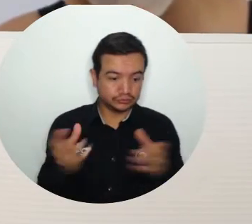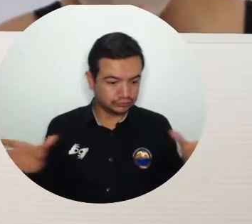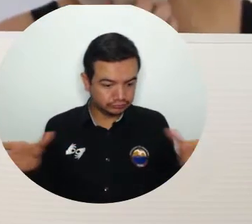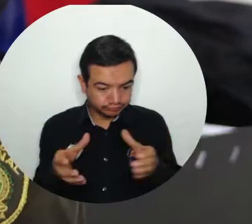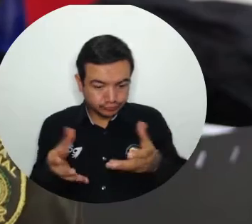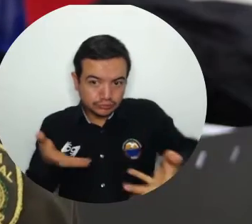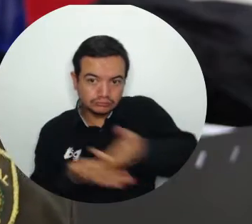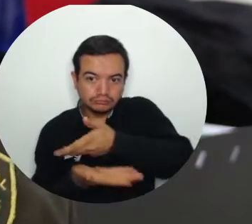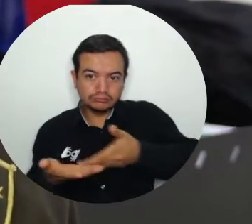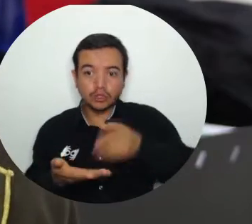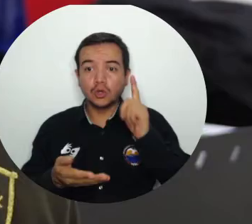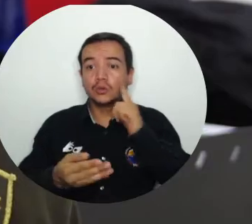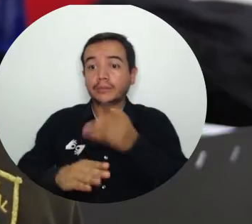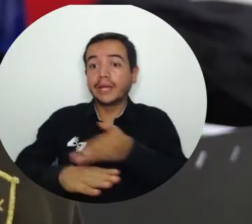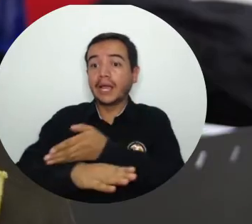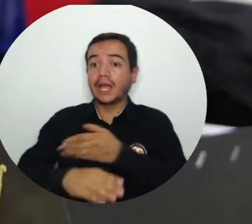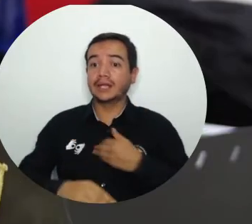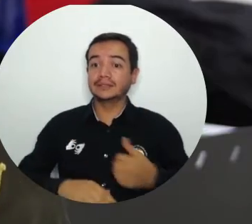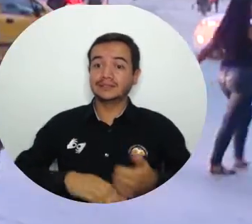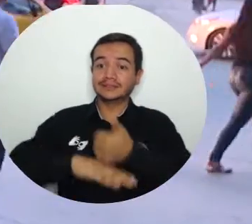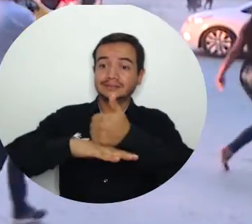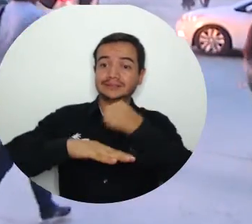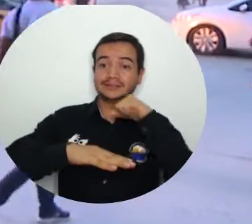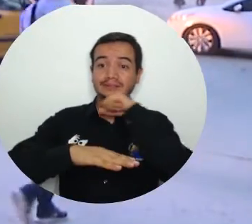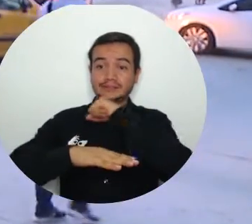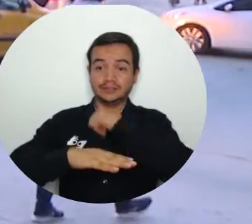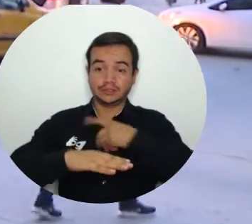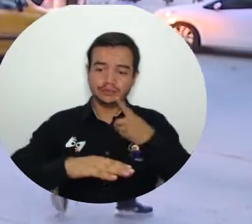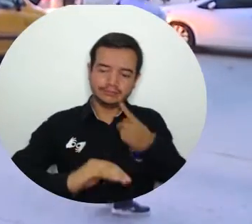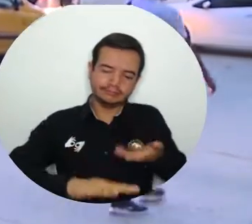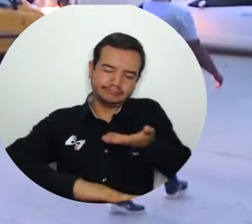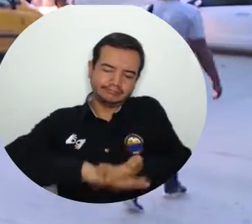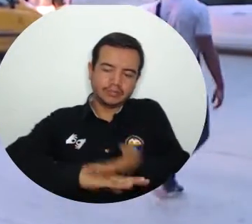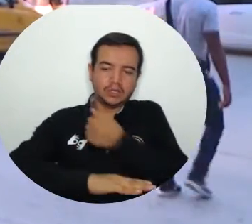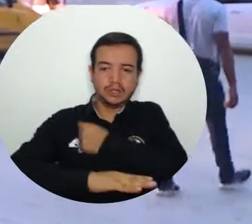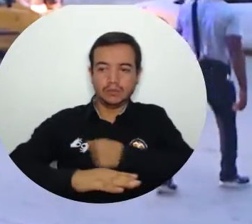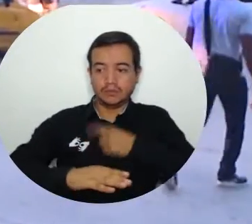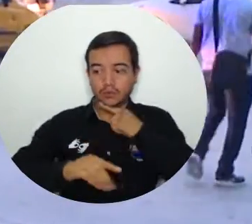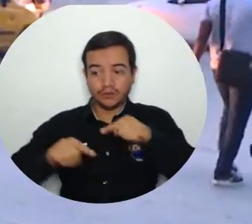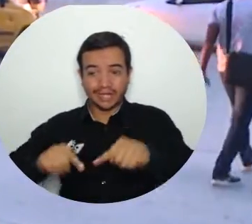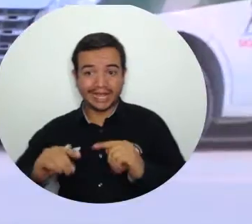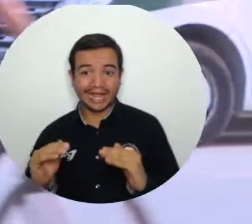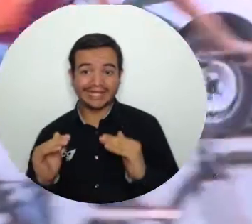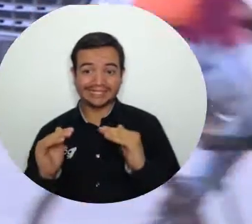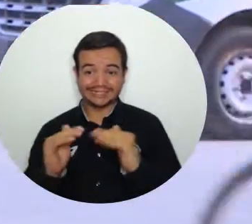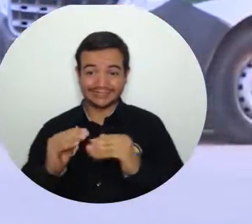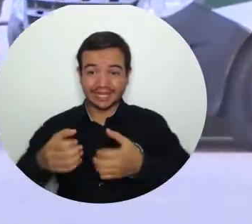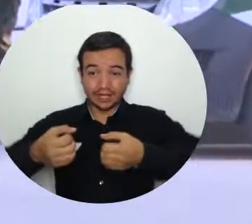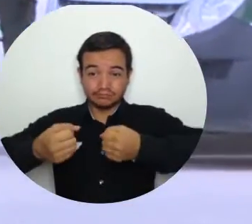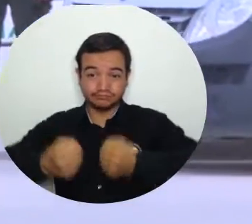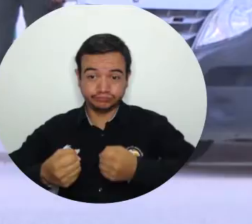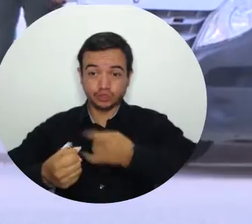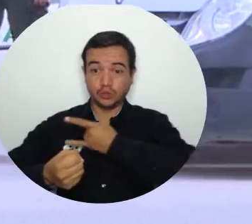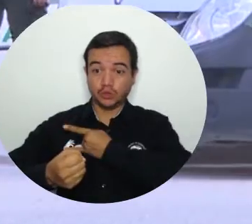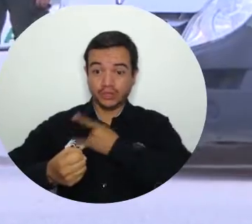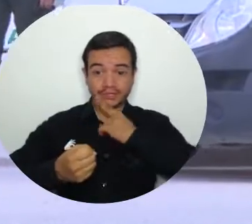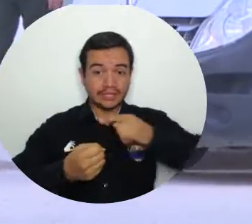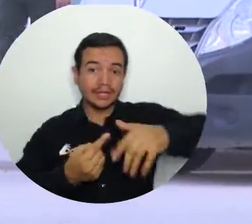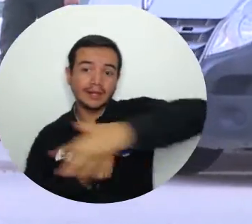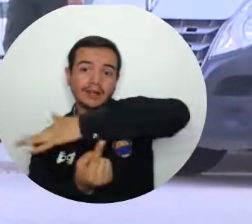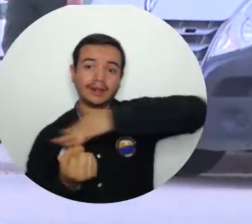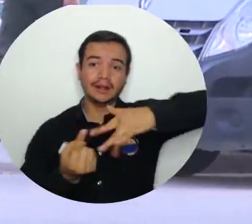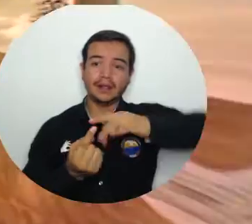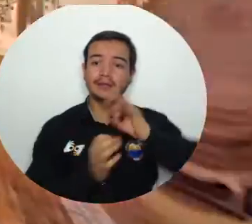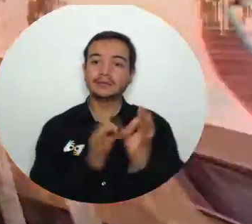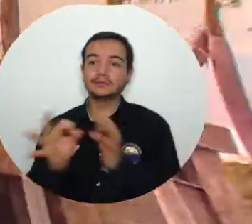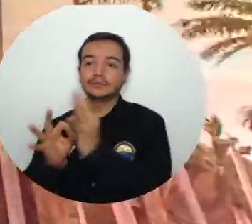de la solicitud realizada por el rector Pablo Vera Salazar para coordinar acciones en torno al fortalecimiento de la seguridad del sector circundante de